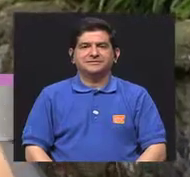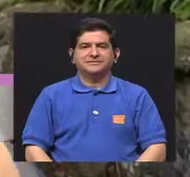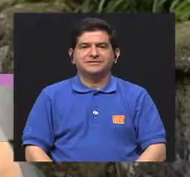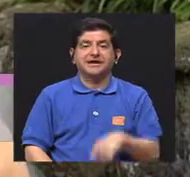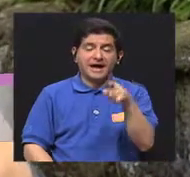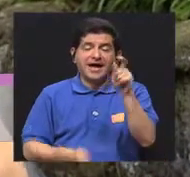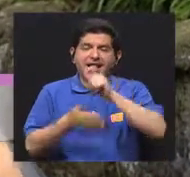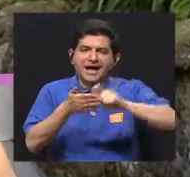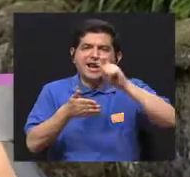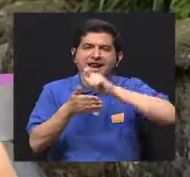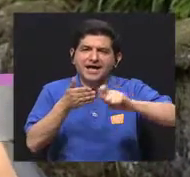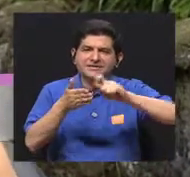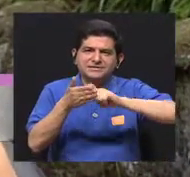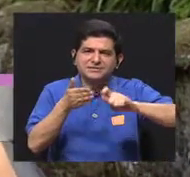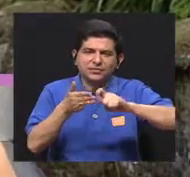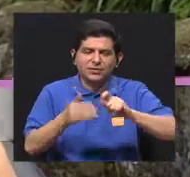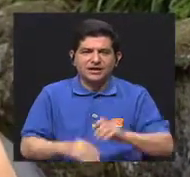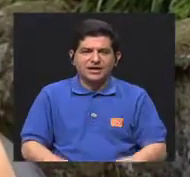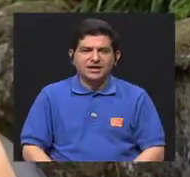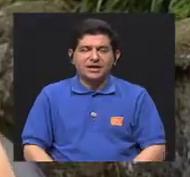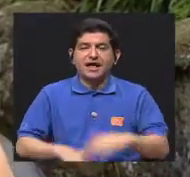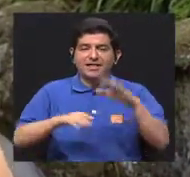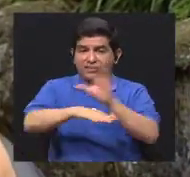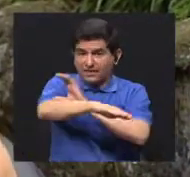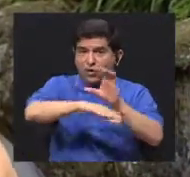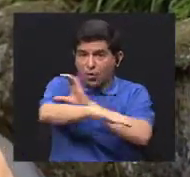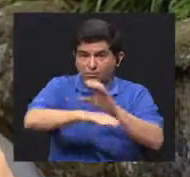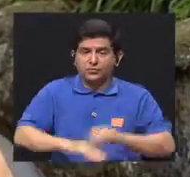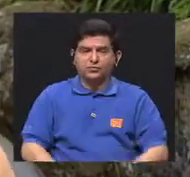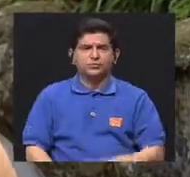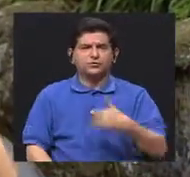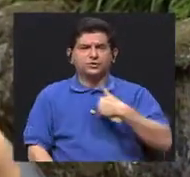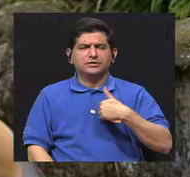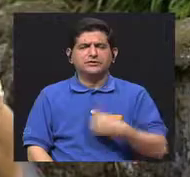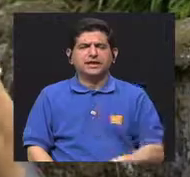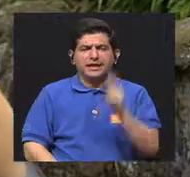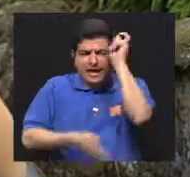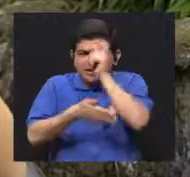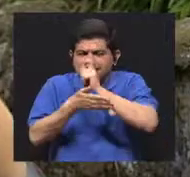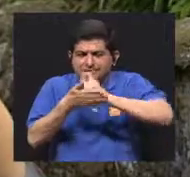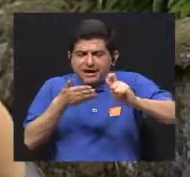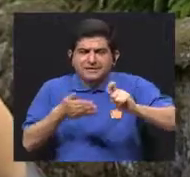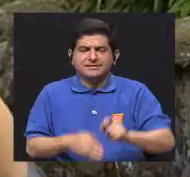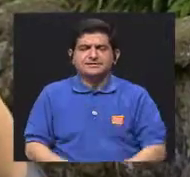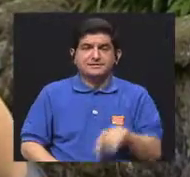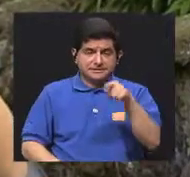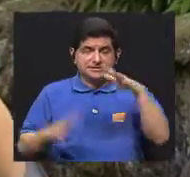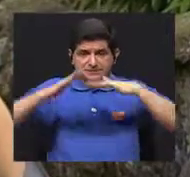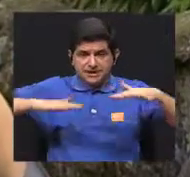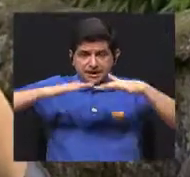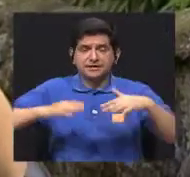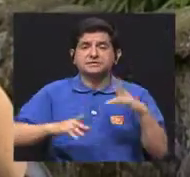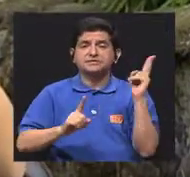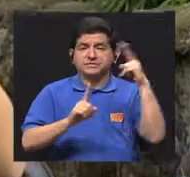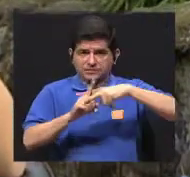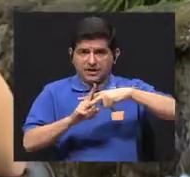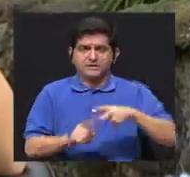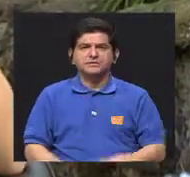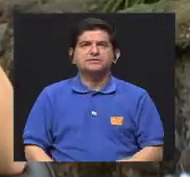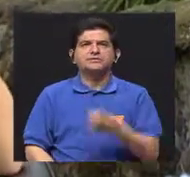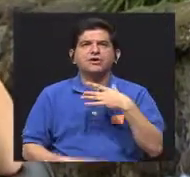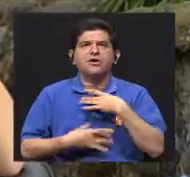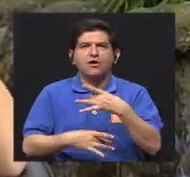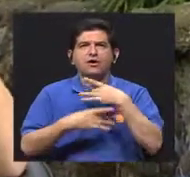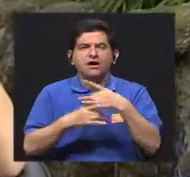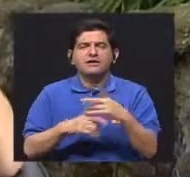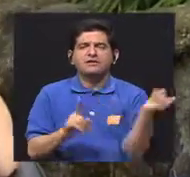bueno, a nivel de la escuela de informática, que había una tesis que se había realizado en el campo, entonces, el